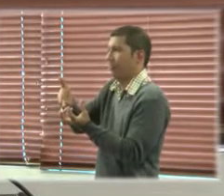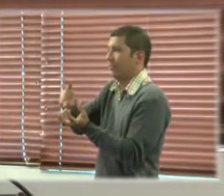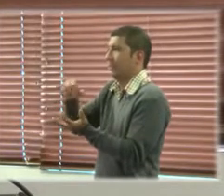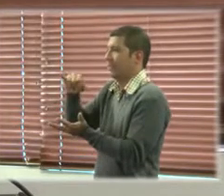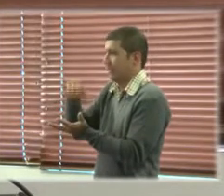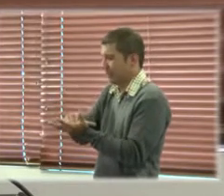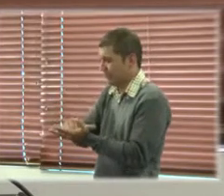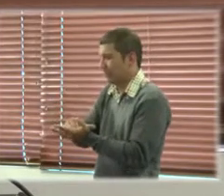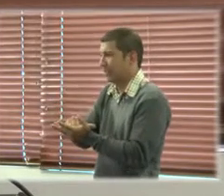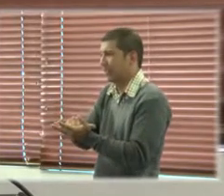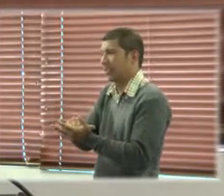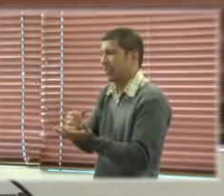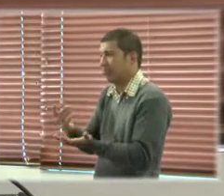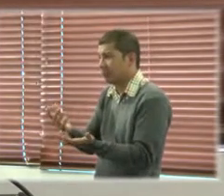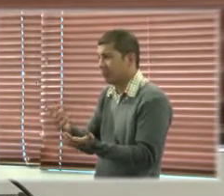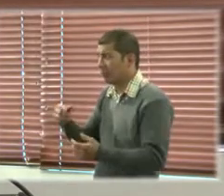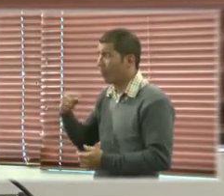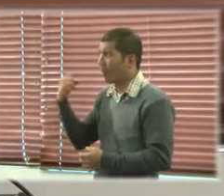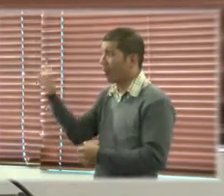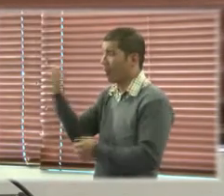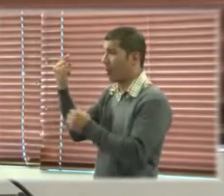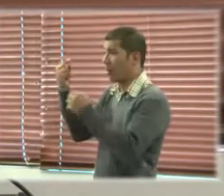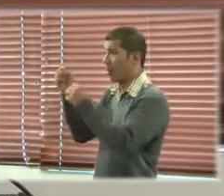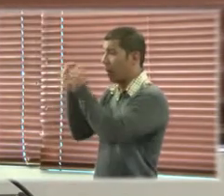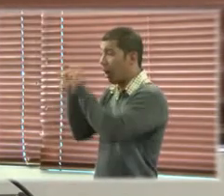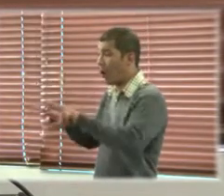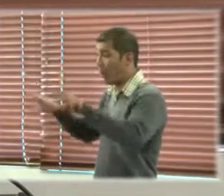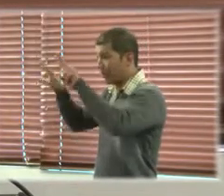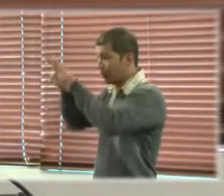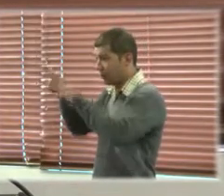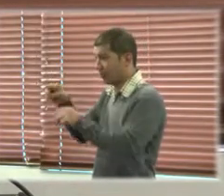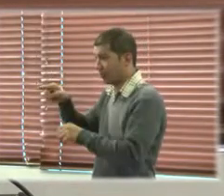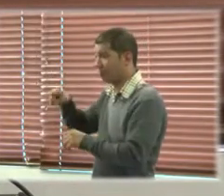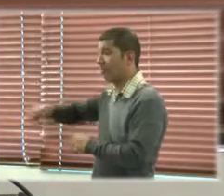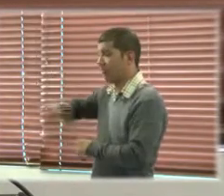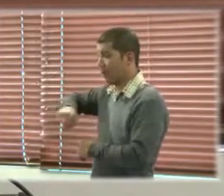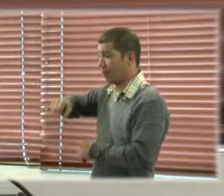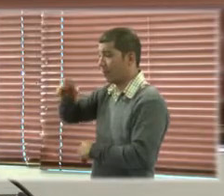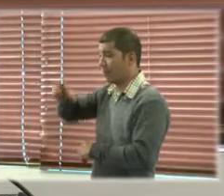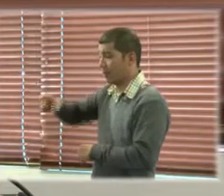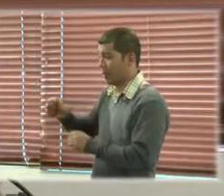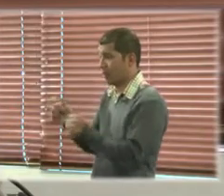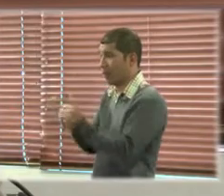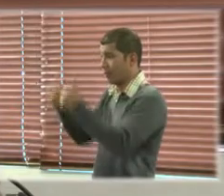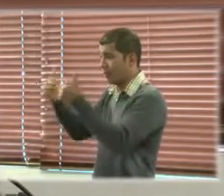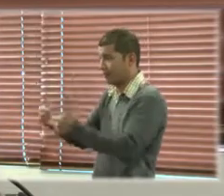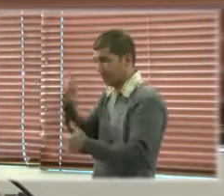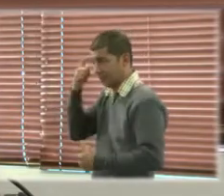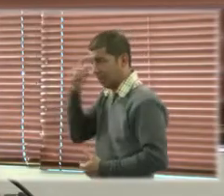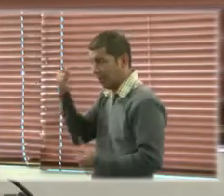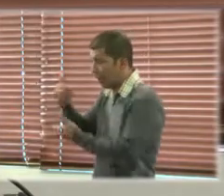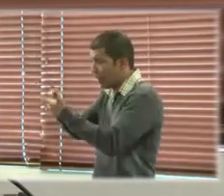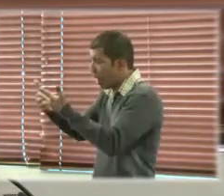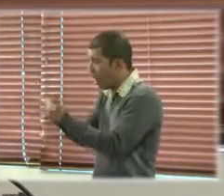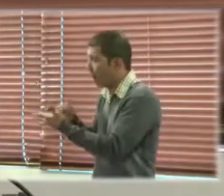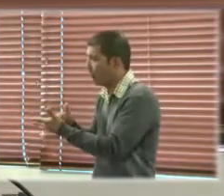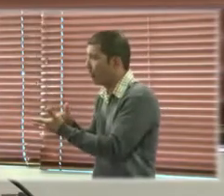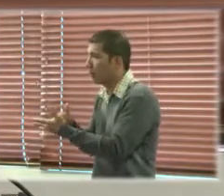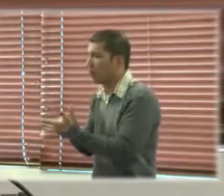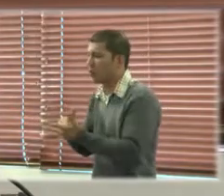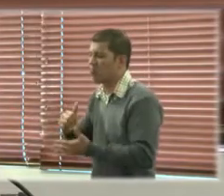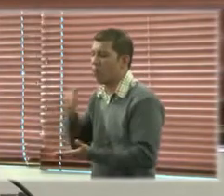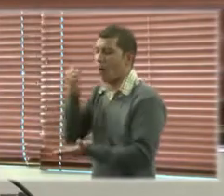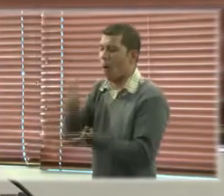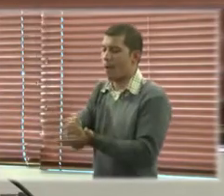protegido además dentro de la Convención sobre los Derechos de las Personas con Discapacidad. La esterilización forzada es una violación a los